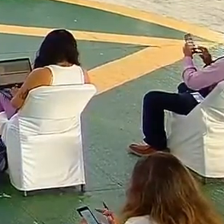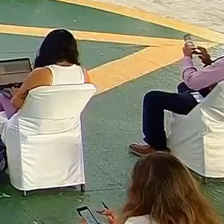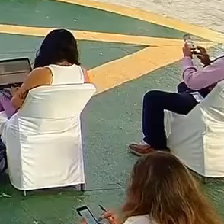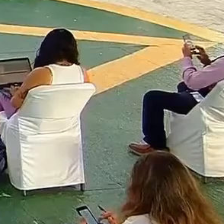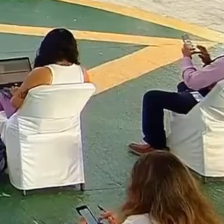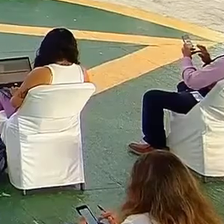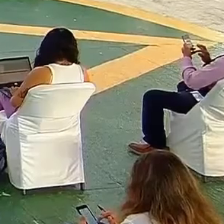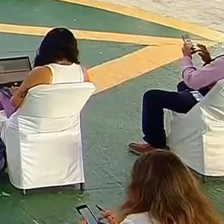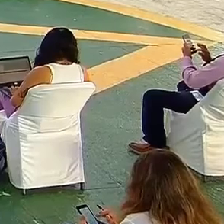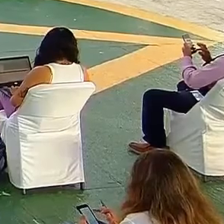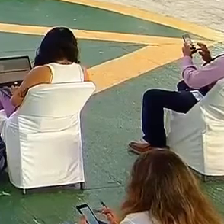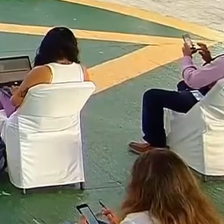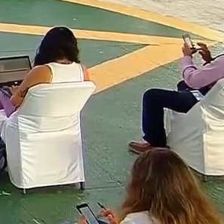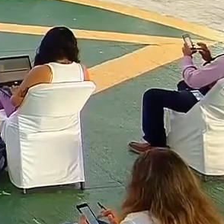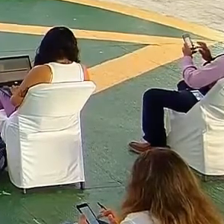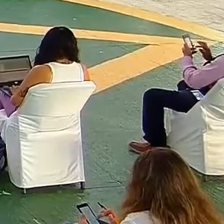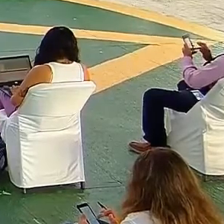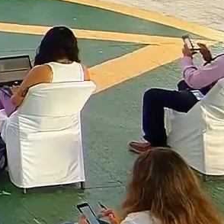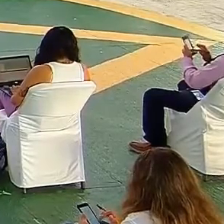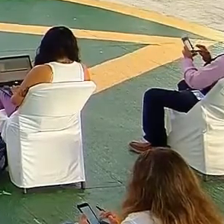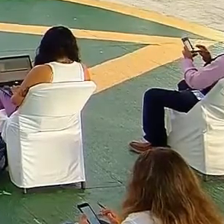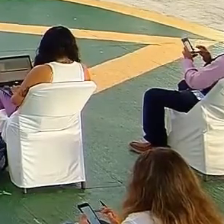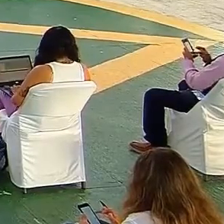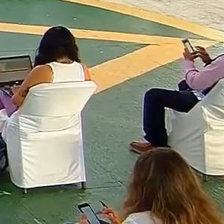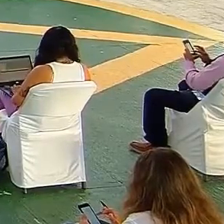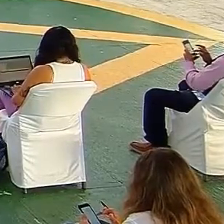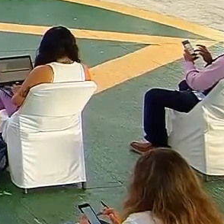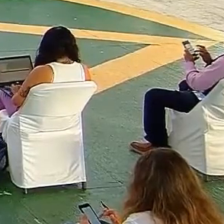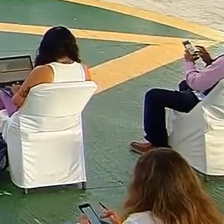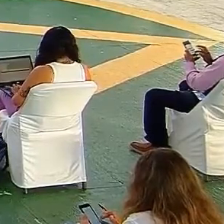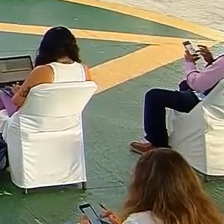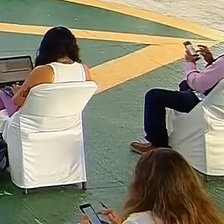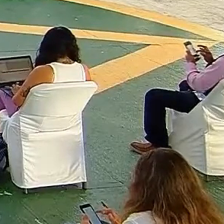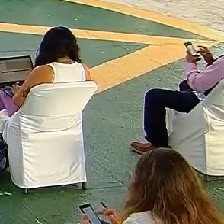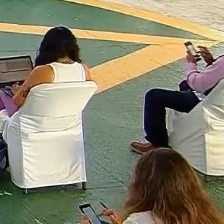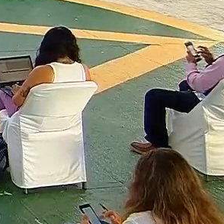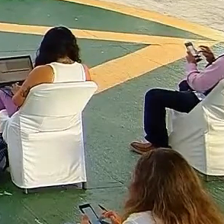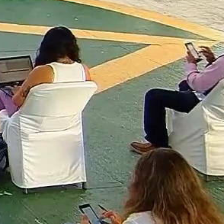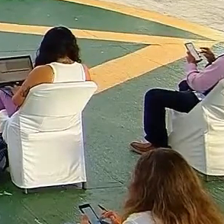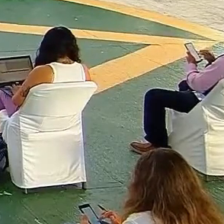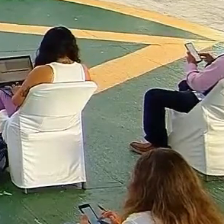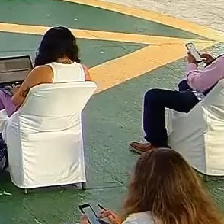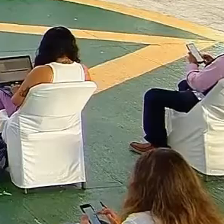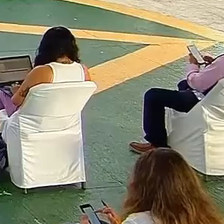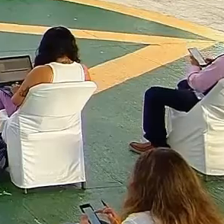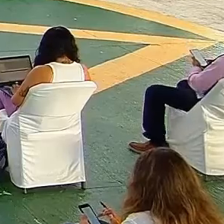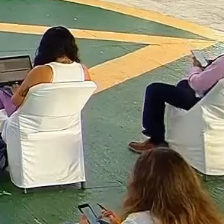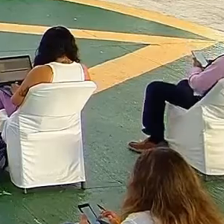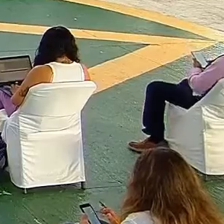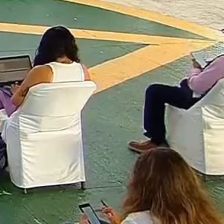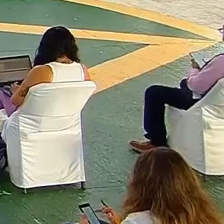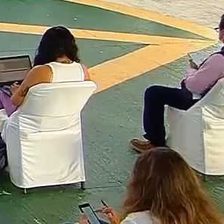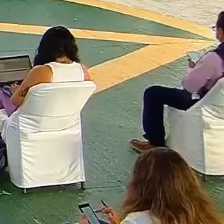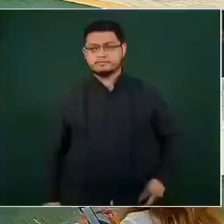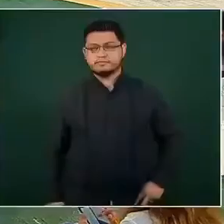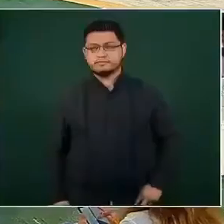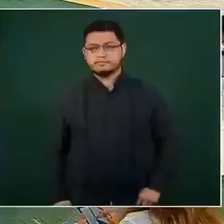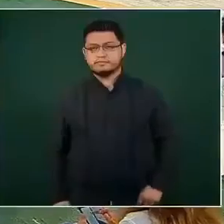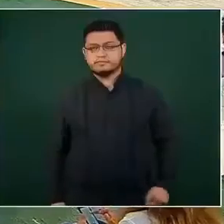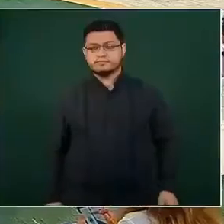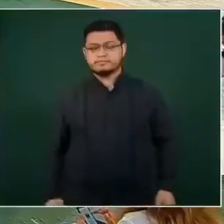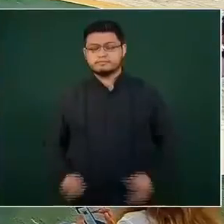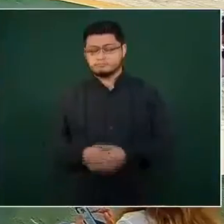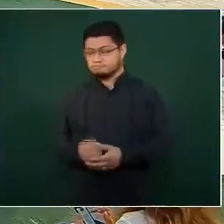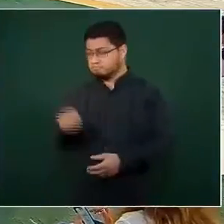dos gobernadores, gobernador Carlos Joaquín de Quintana